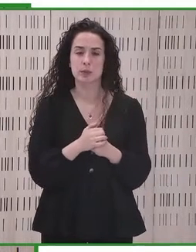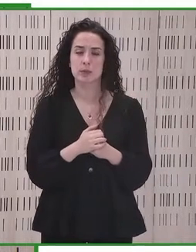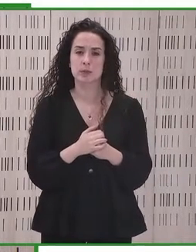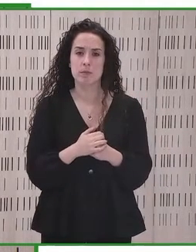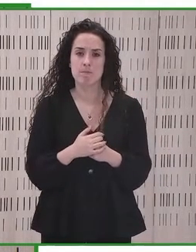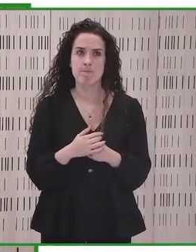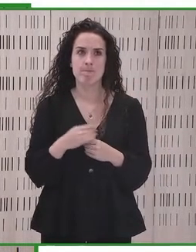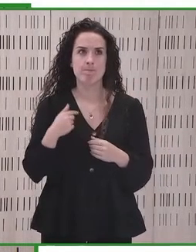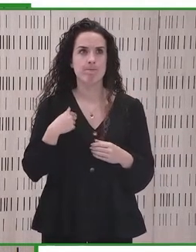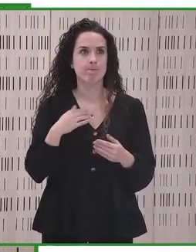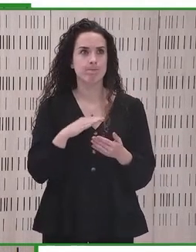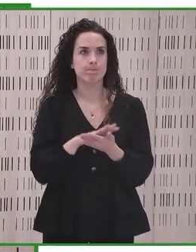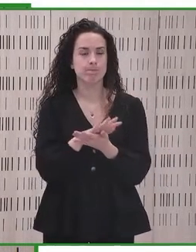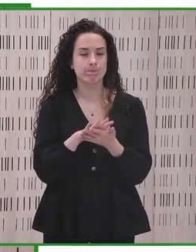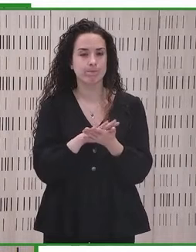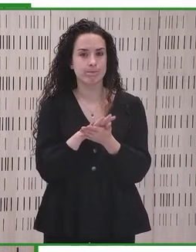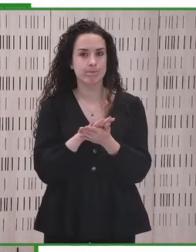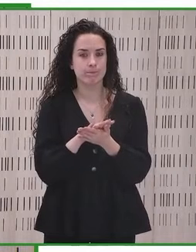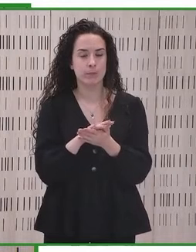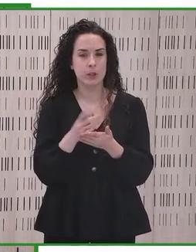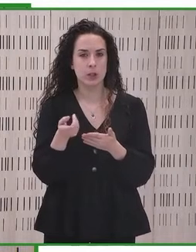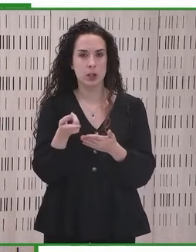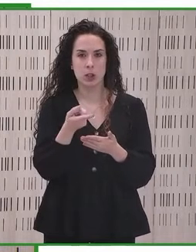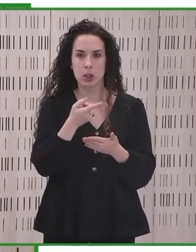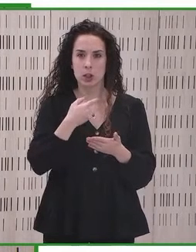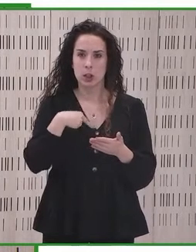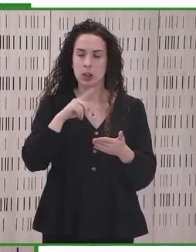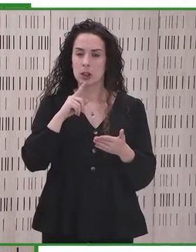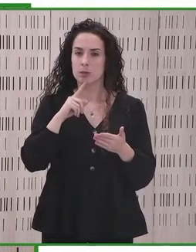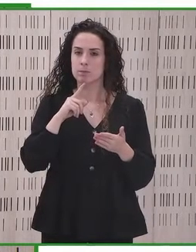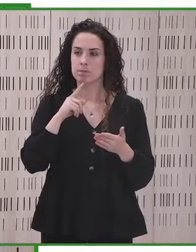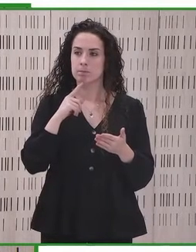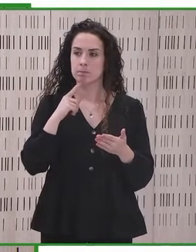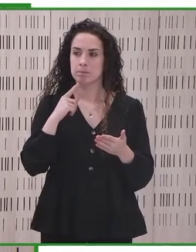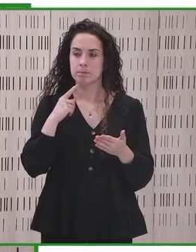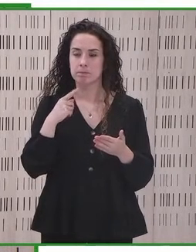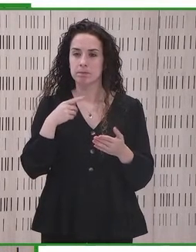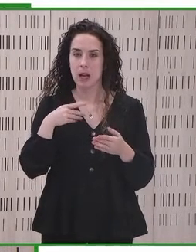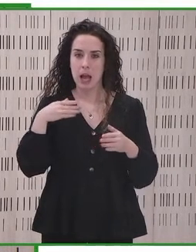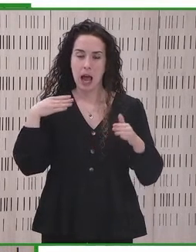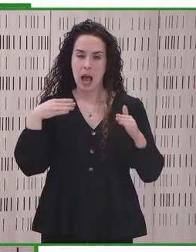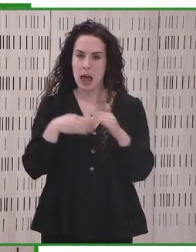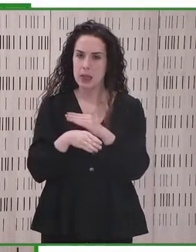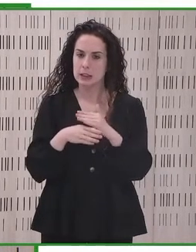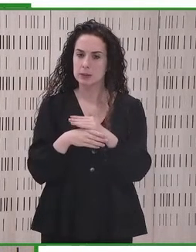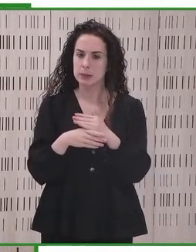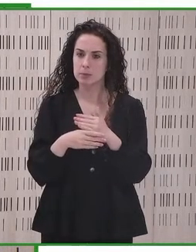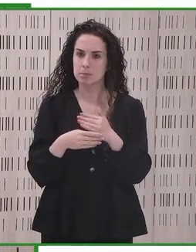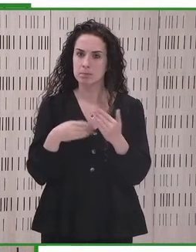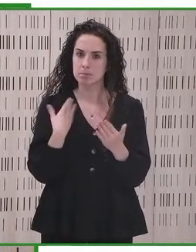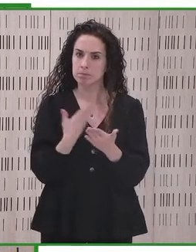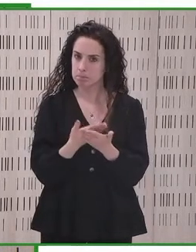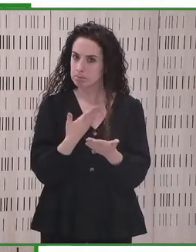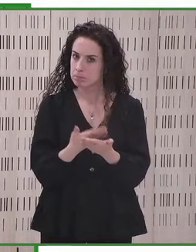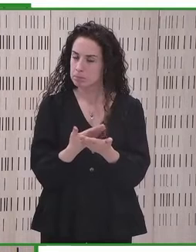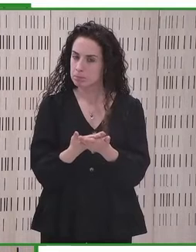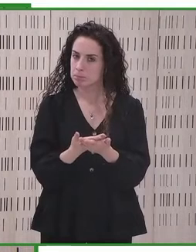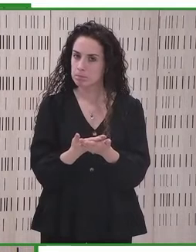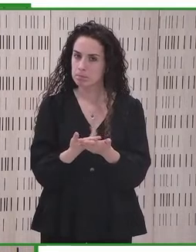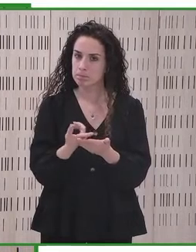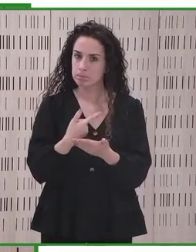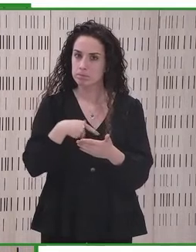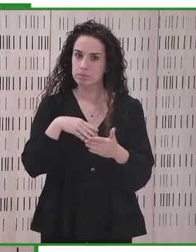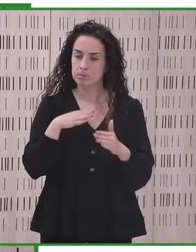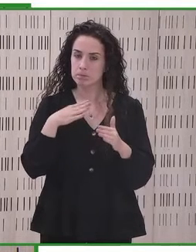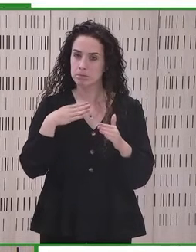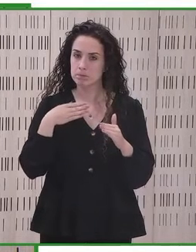ejemplo, de la disponibilidad de la accesibilidad, es que esa disponibilidad no puede estar